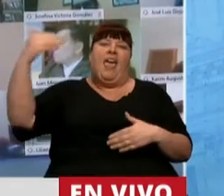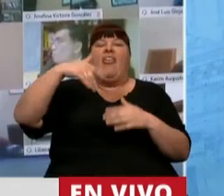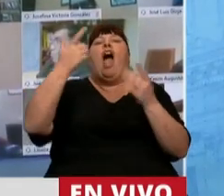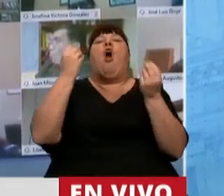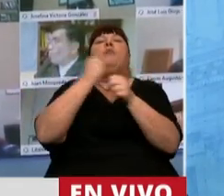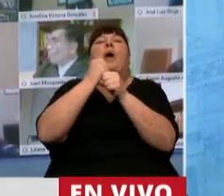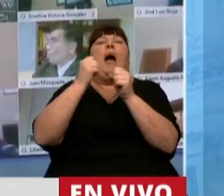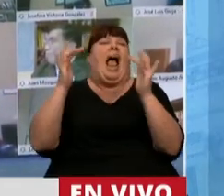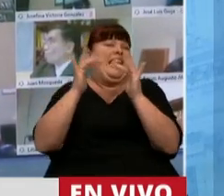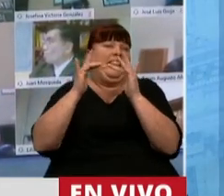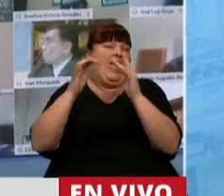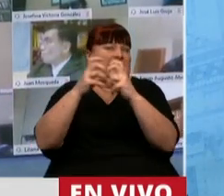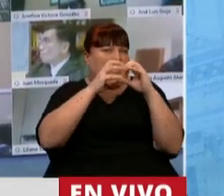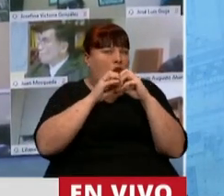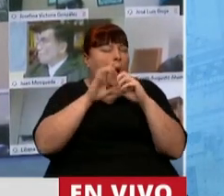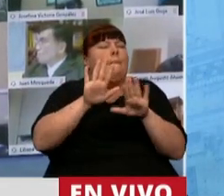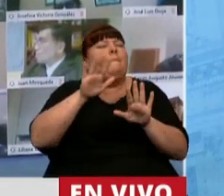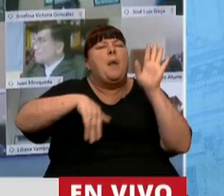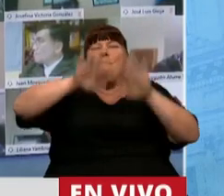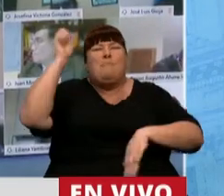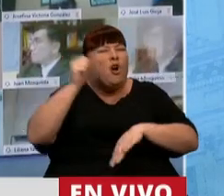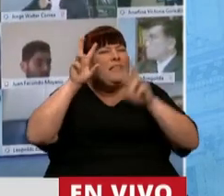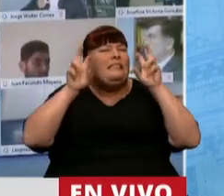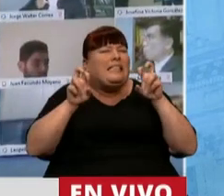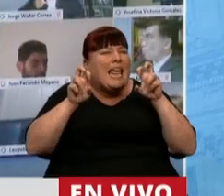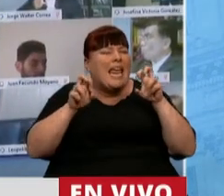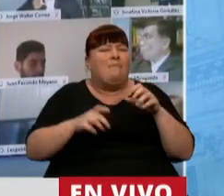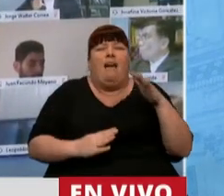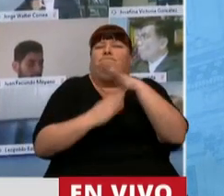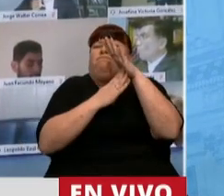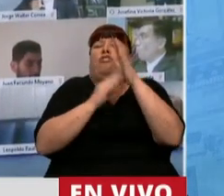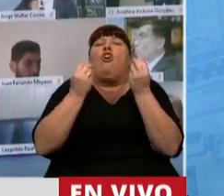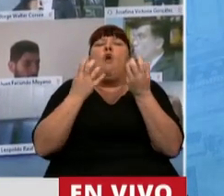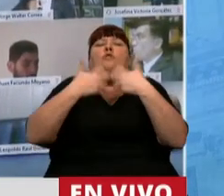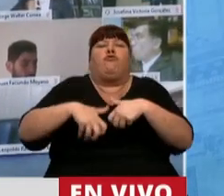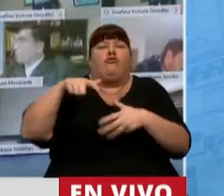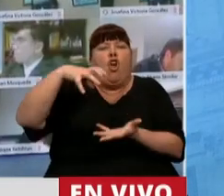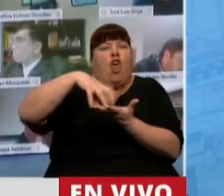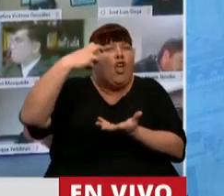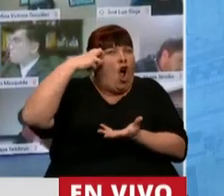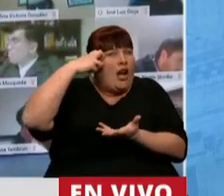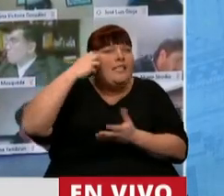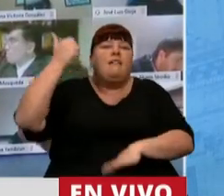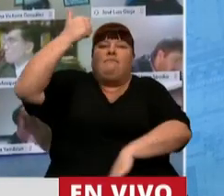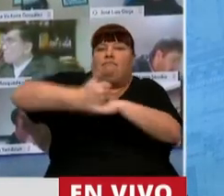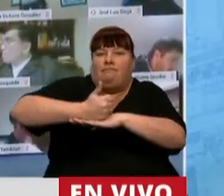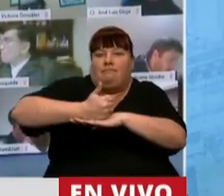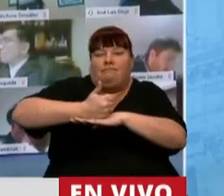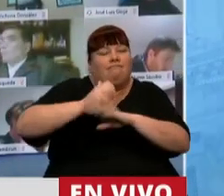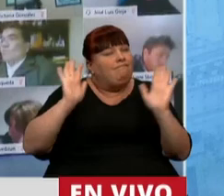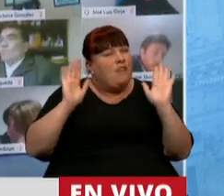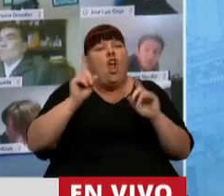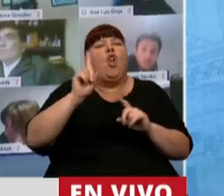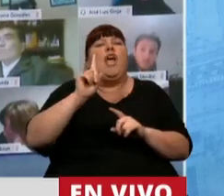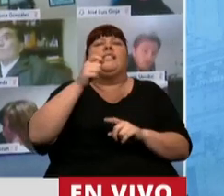telemáticamente a las sesiones. Pero el centro, el centro ordenador del funcionamiento del Parlamento es la presencialidad, y esto no